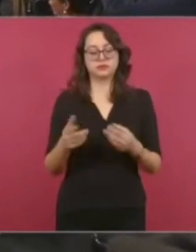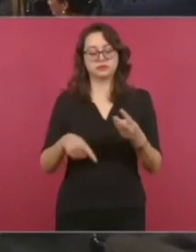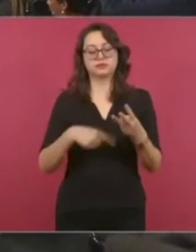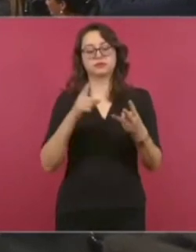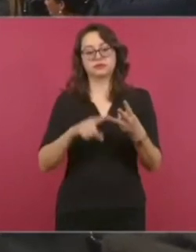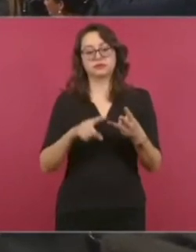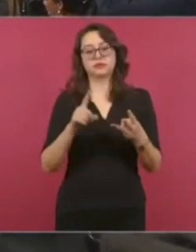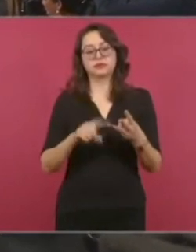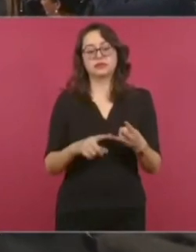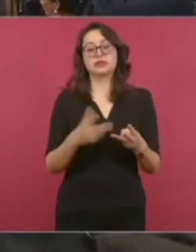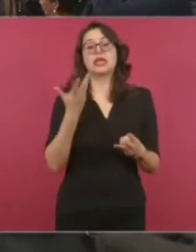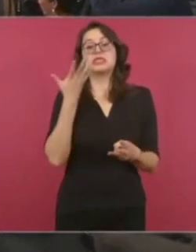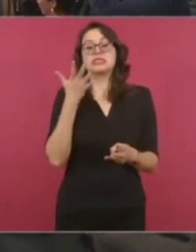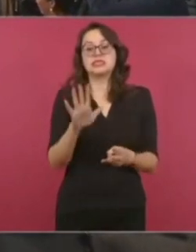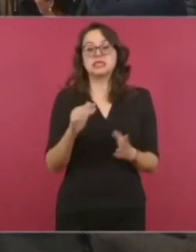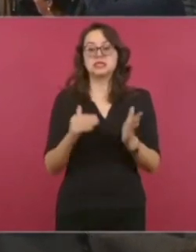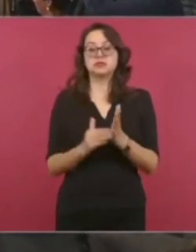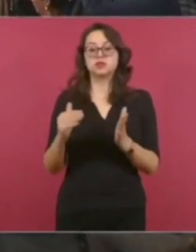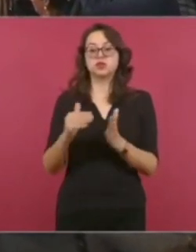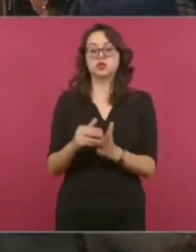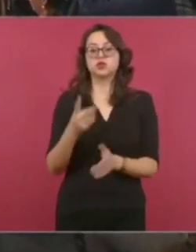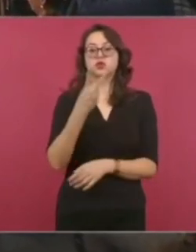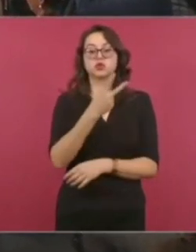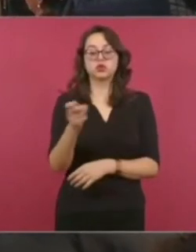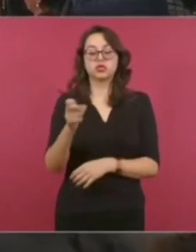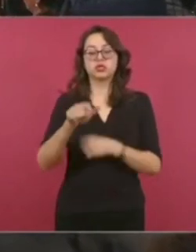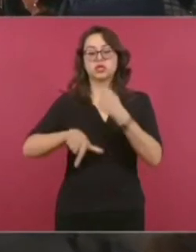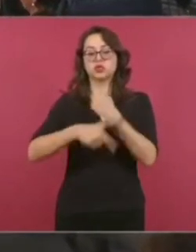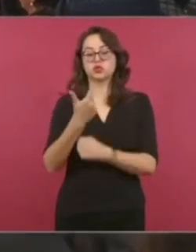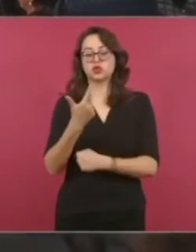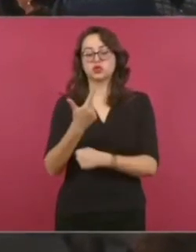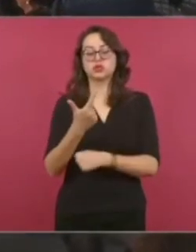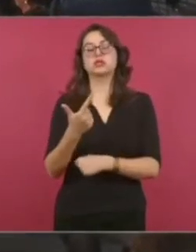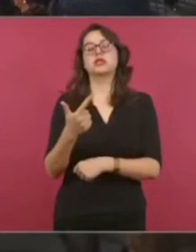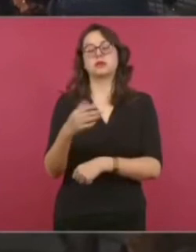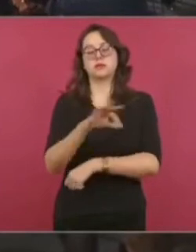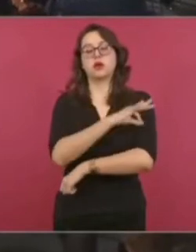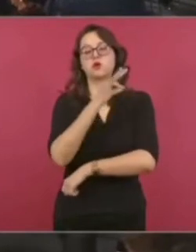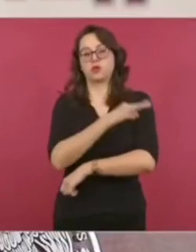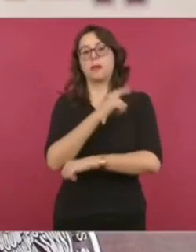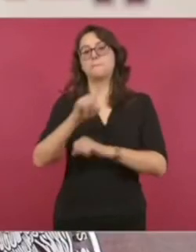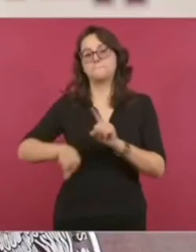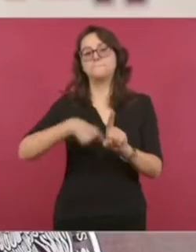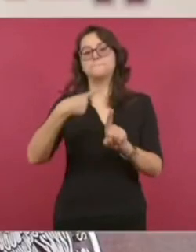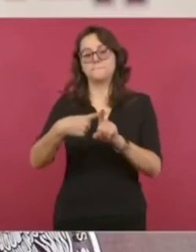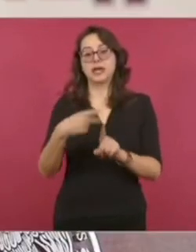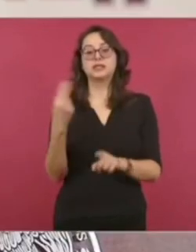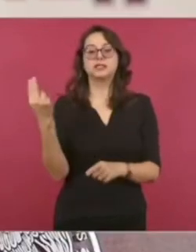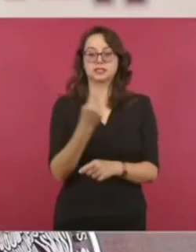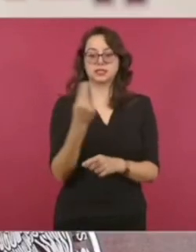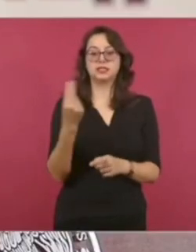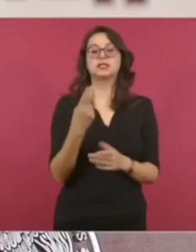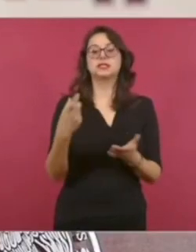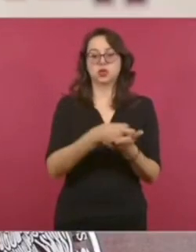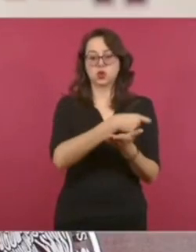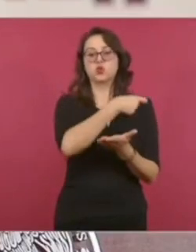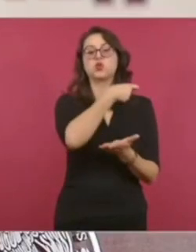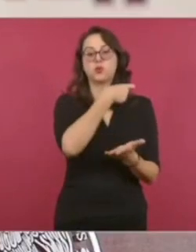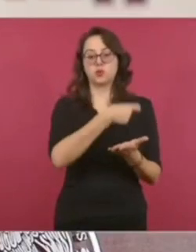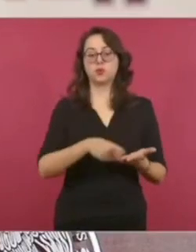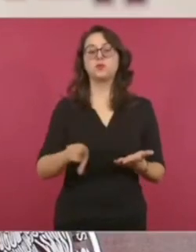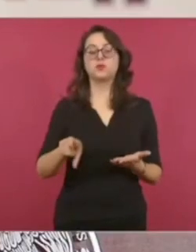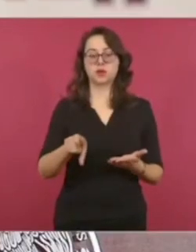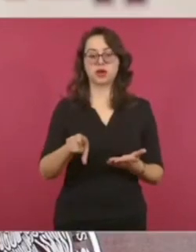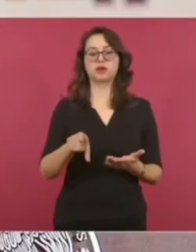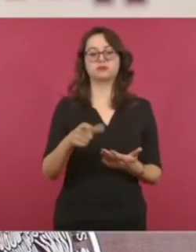adquisición de 10 millones 212, 693 dosis más y con lo